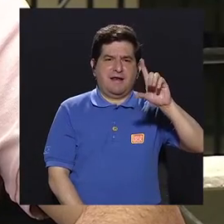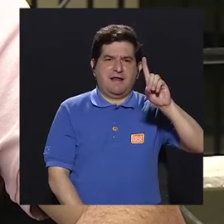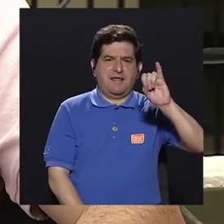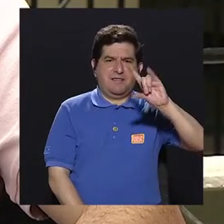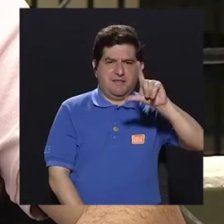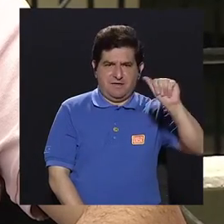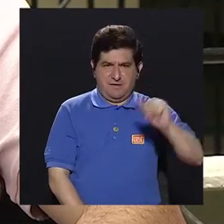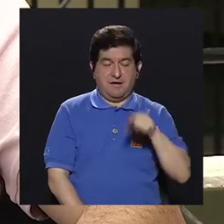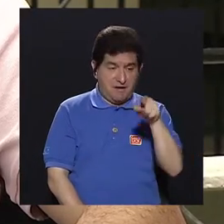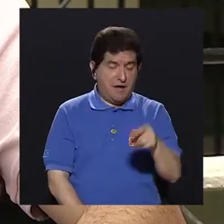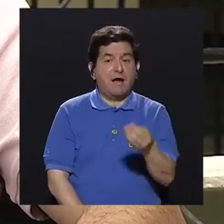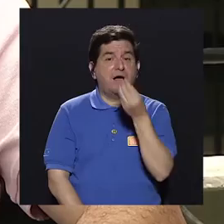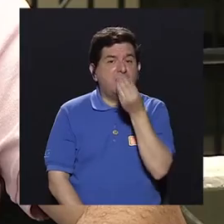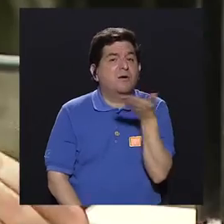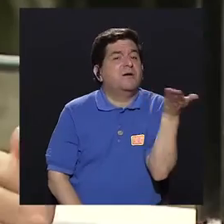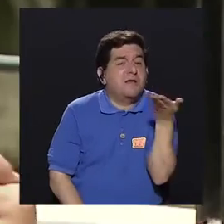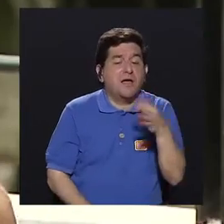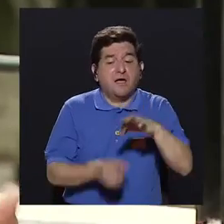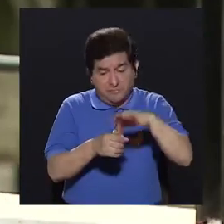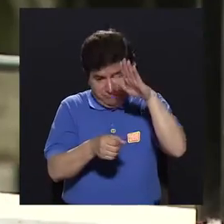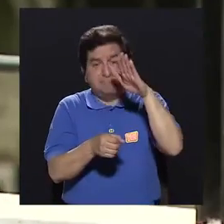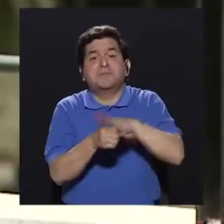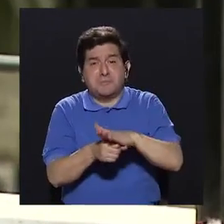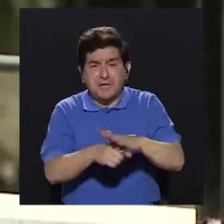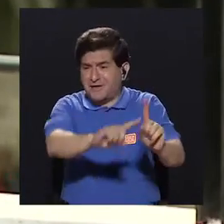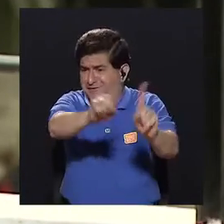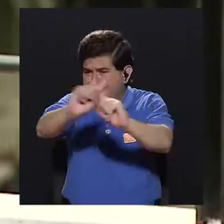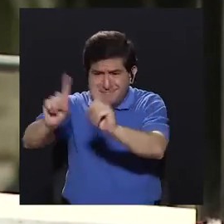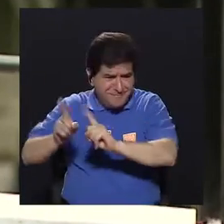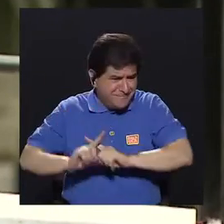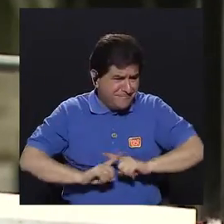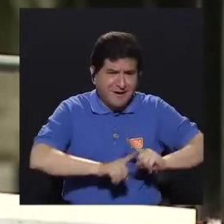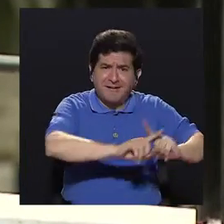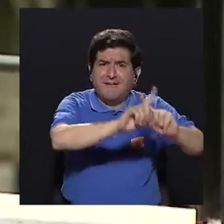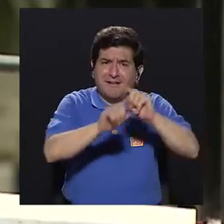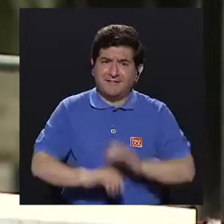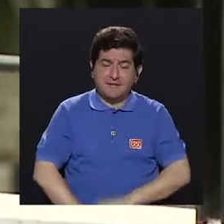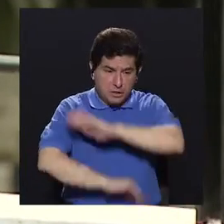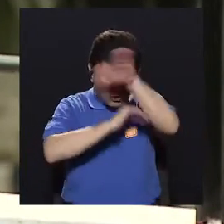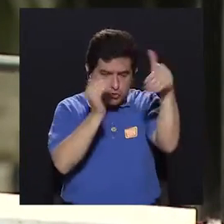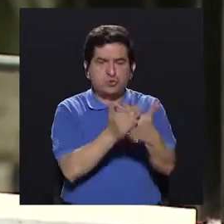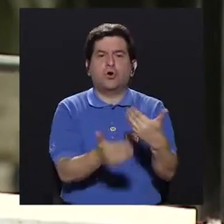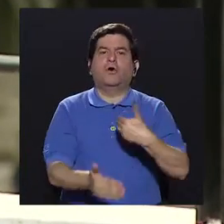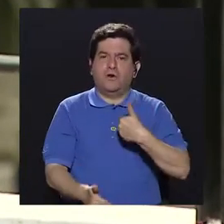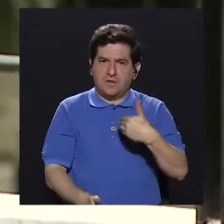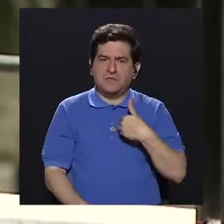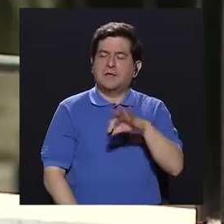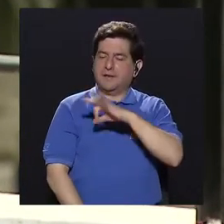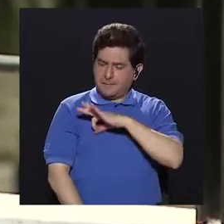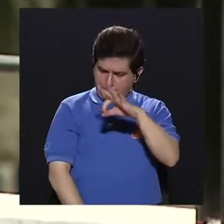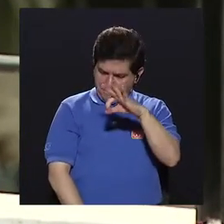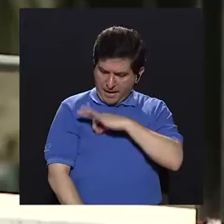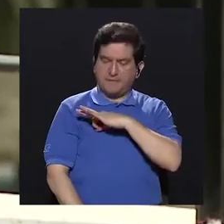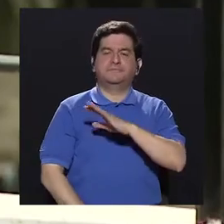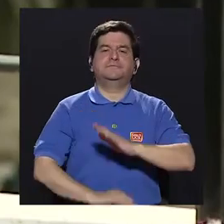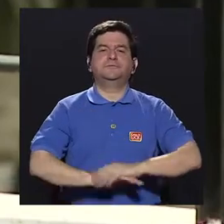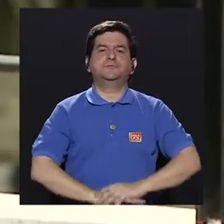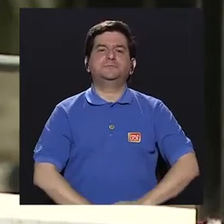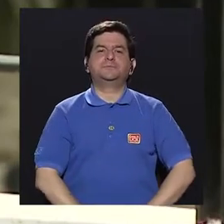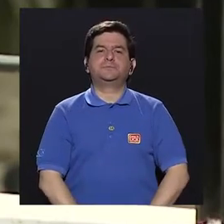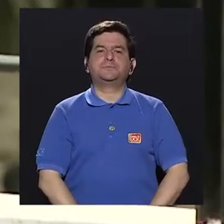Estamos comiendo semillas, en realidad comemos muchas semillas y todas tienen un beneficio.